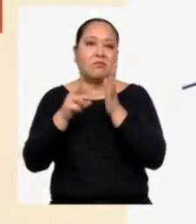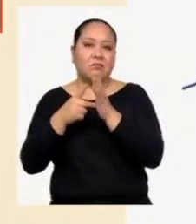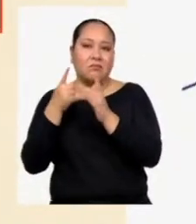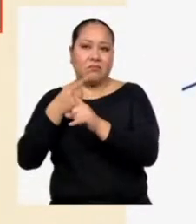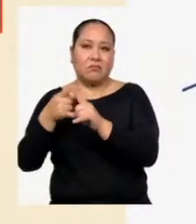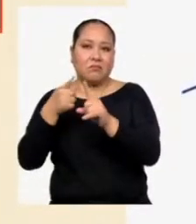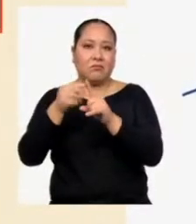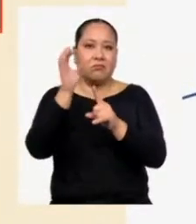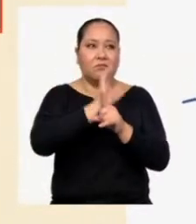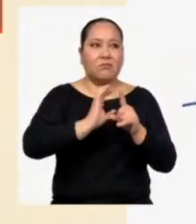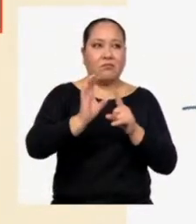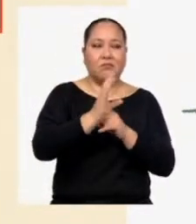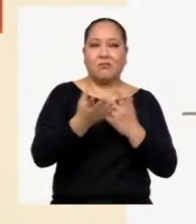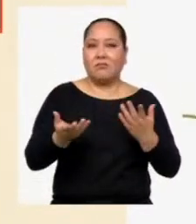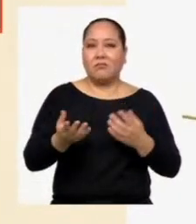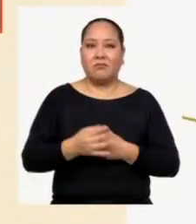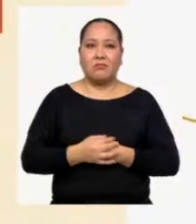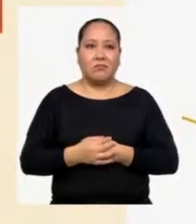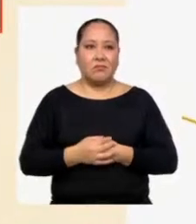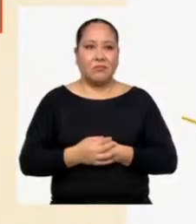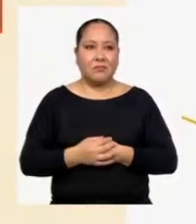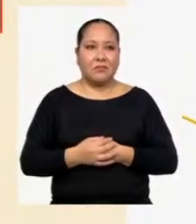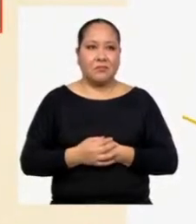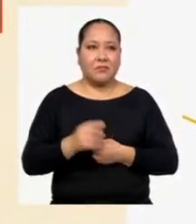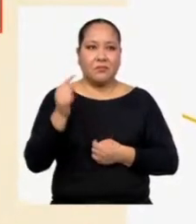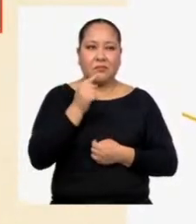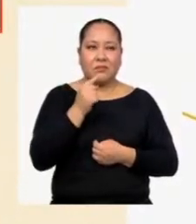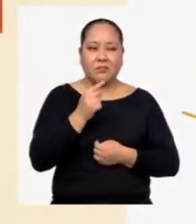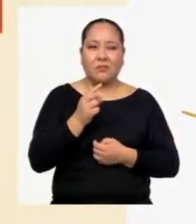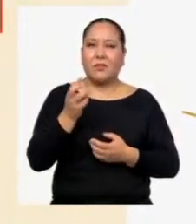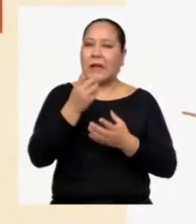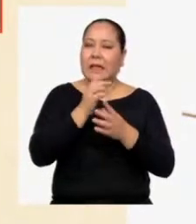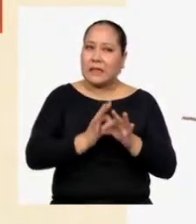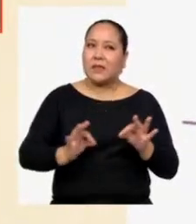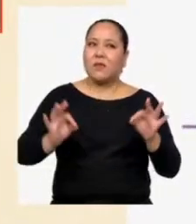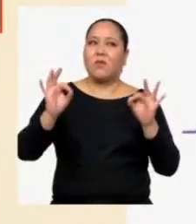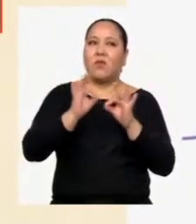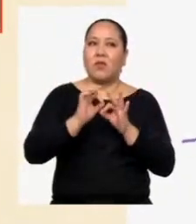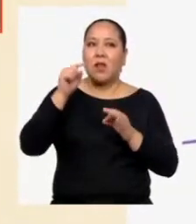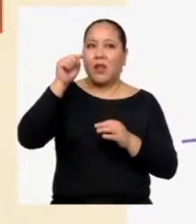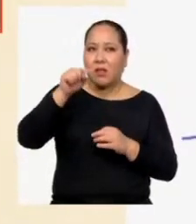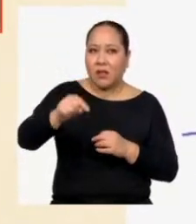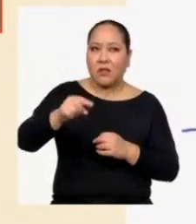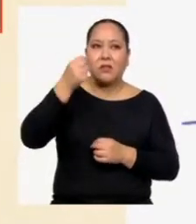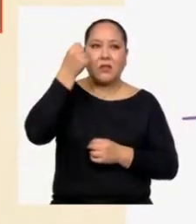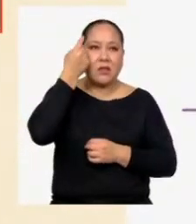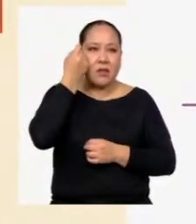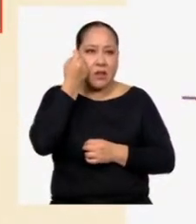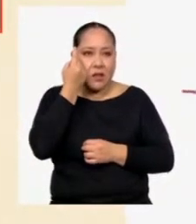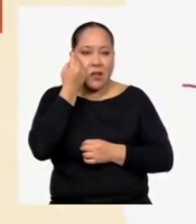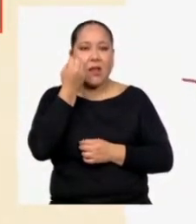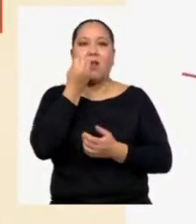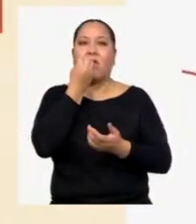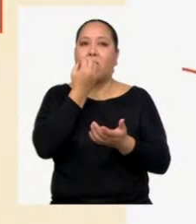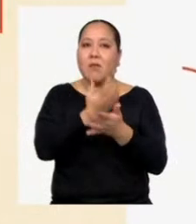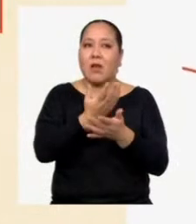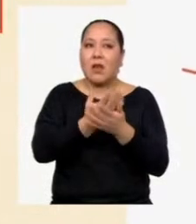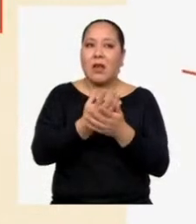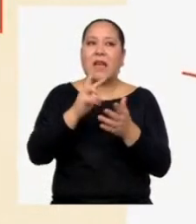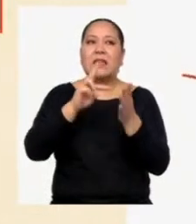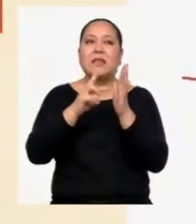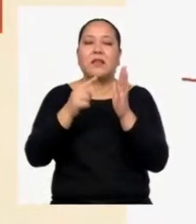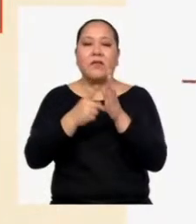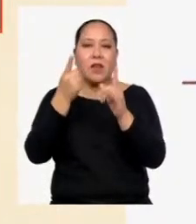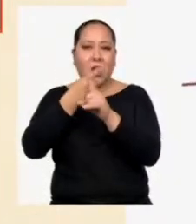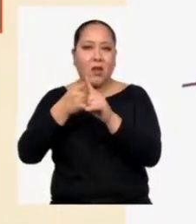cultural? A ver, esta dice Es importante por eso entender muy bien a qué se refiere